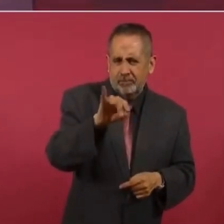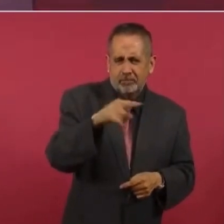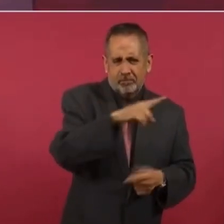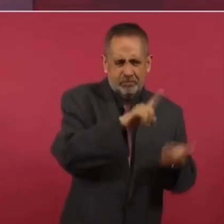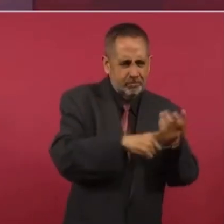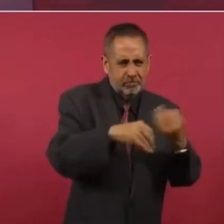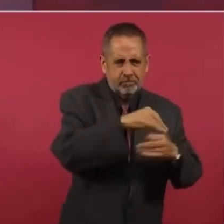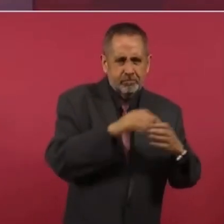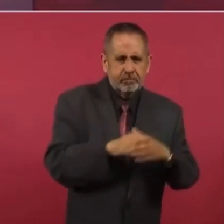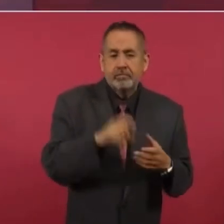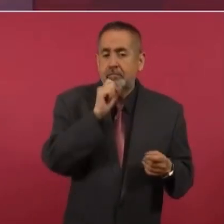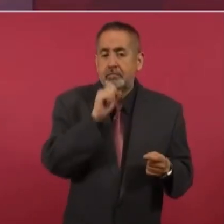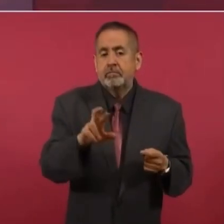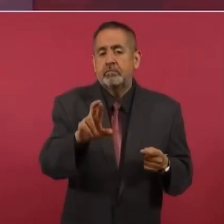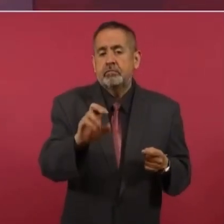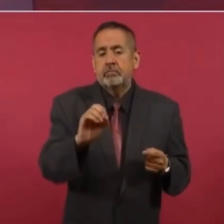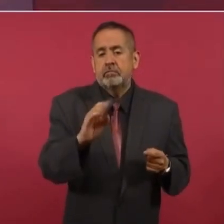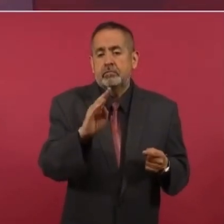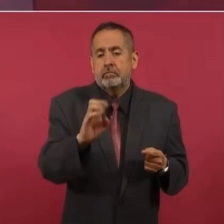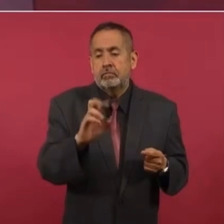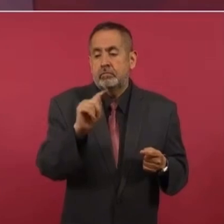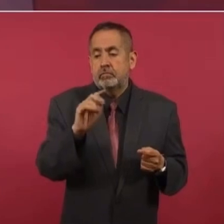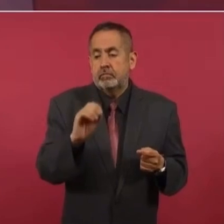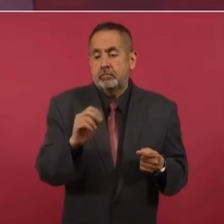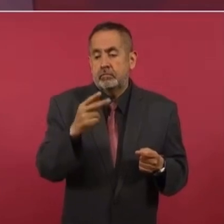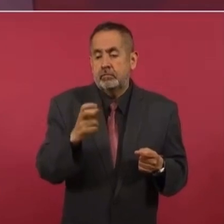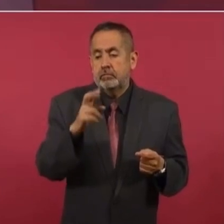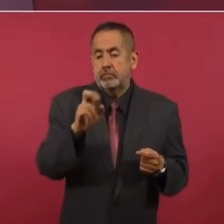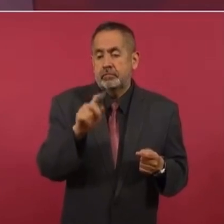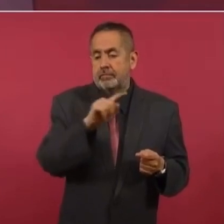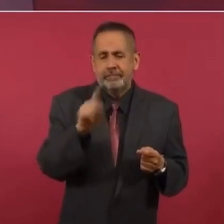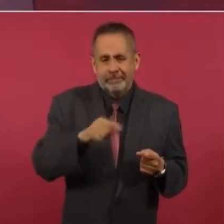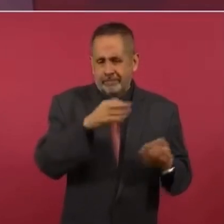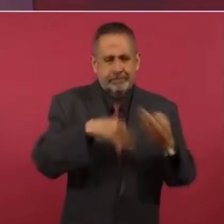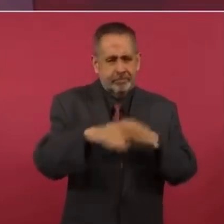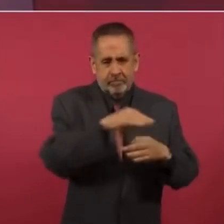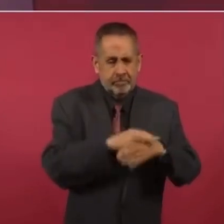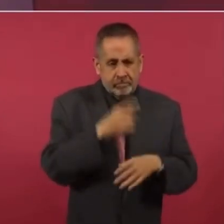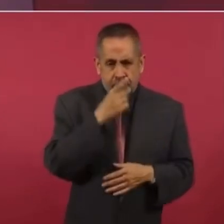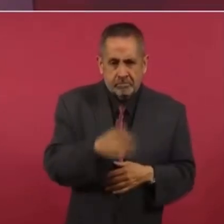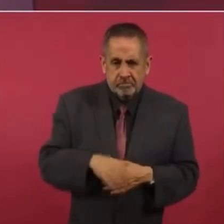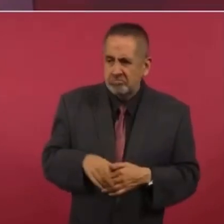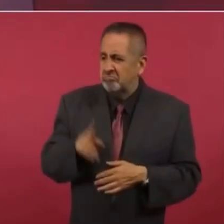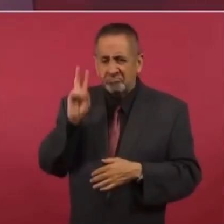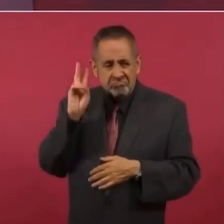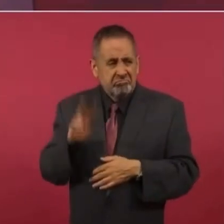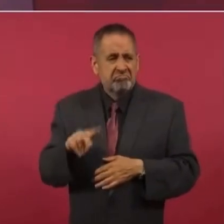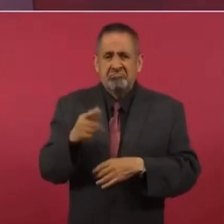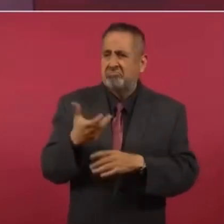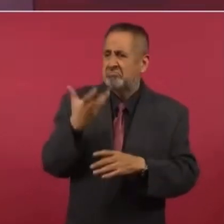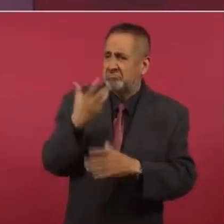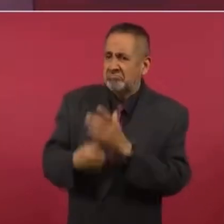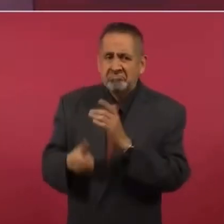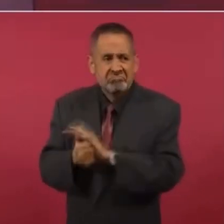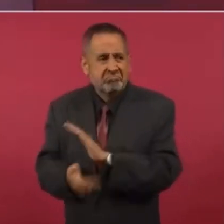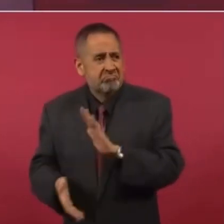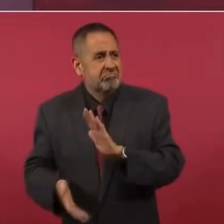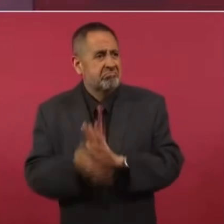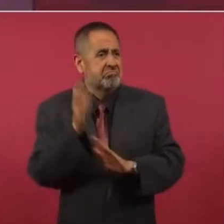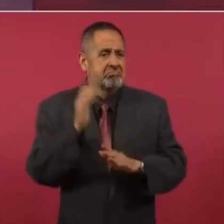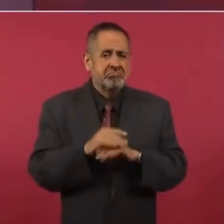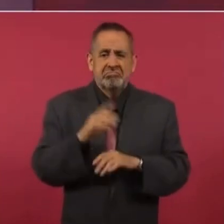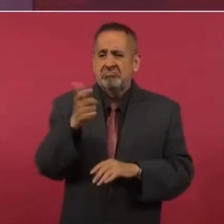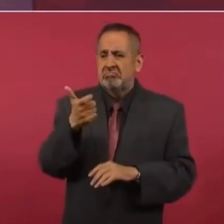Roberto Hernández y todos, va a haber fuga de capital, va a haber devaluación,